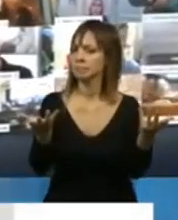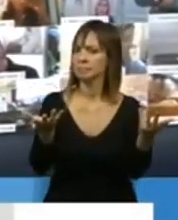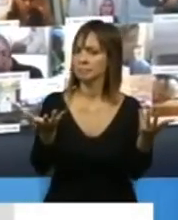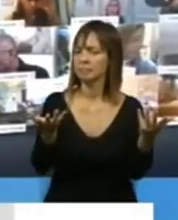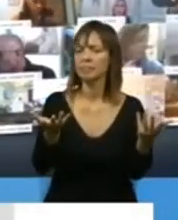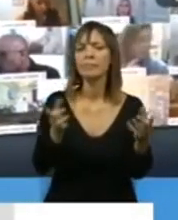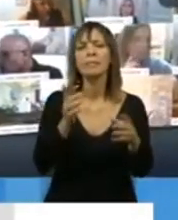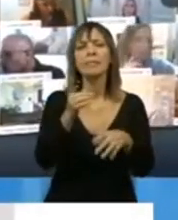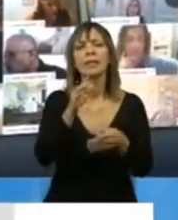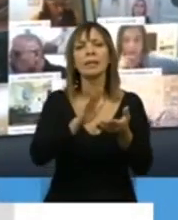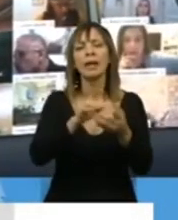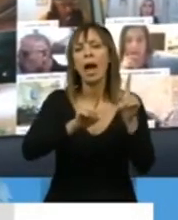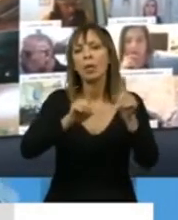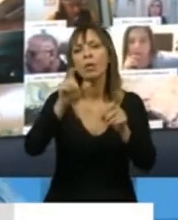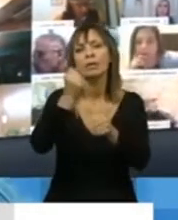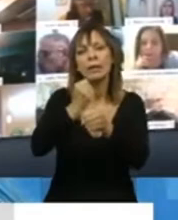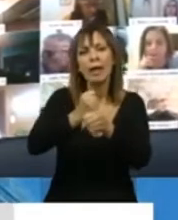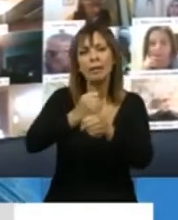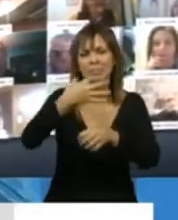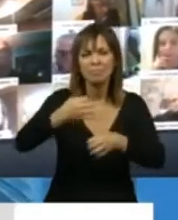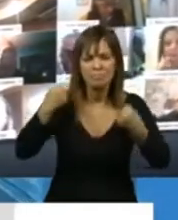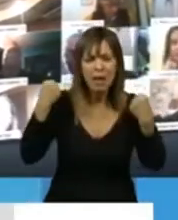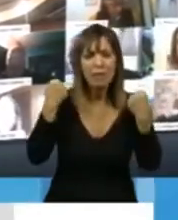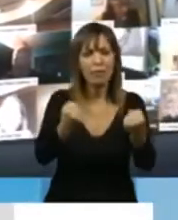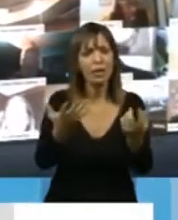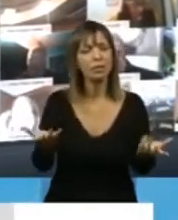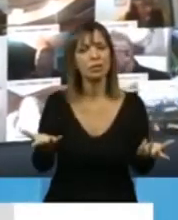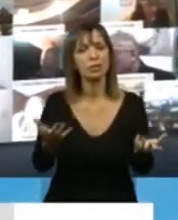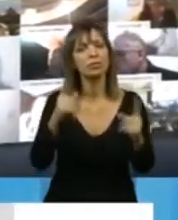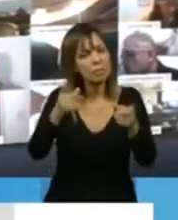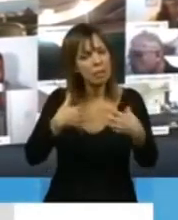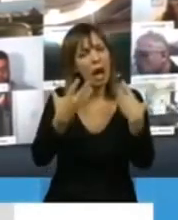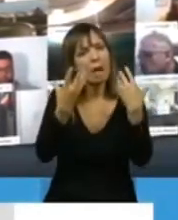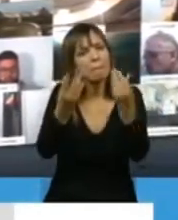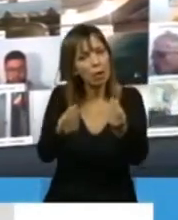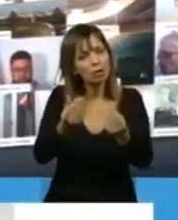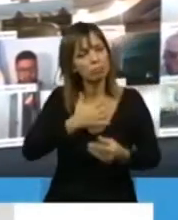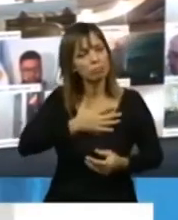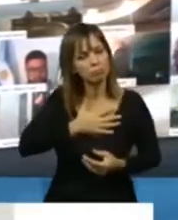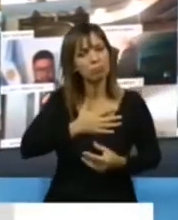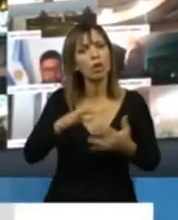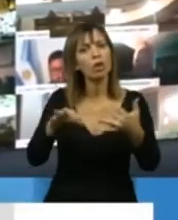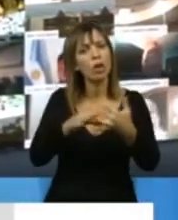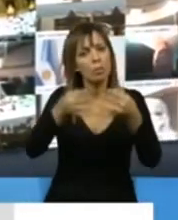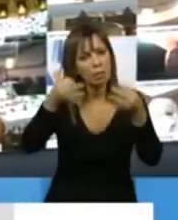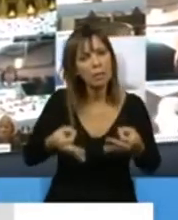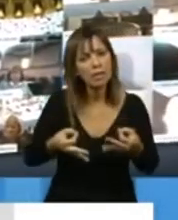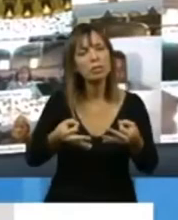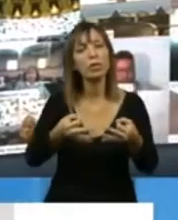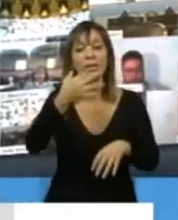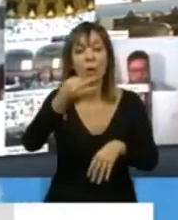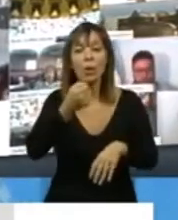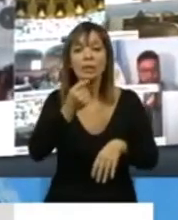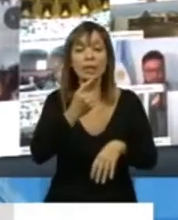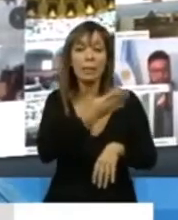y que estuvo trabajando a destajo. Así que desde acá también mi solidaridad y mi compromiso, y seguramente que si el